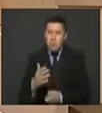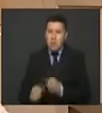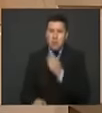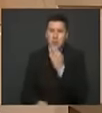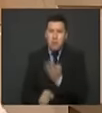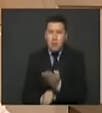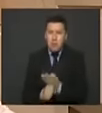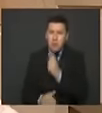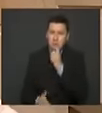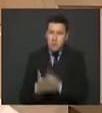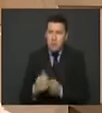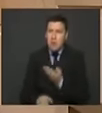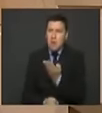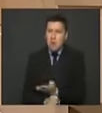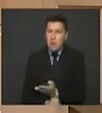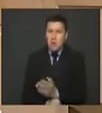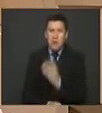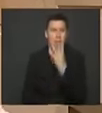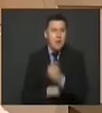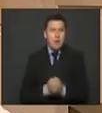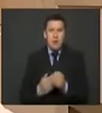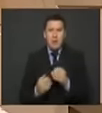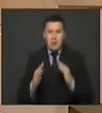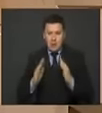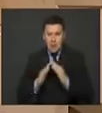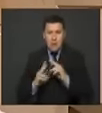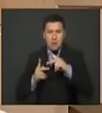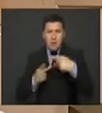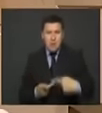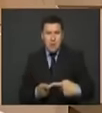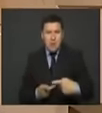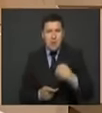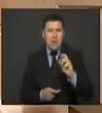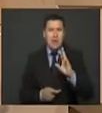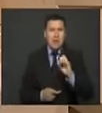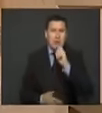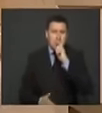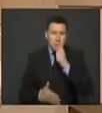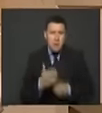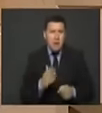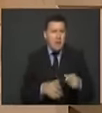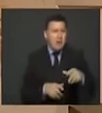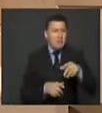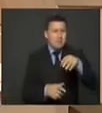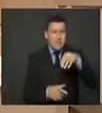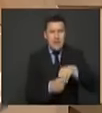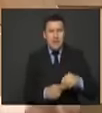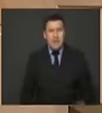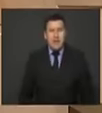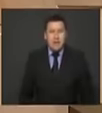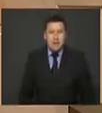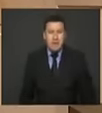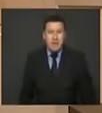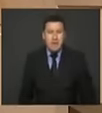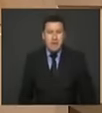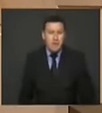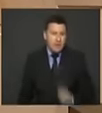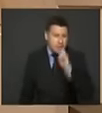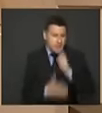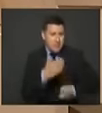años ni el impuesto al patrimonio ni el CRE ni el impuesto de renta son impuestos temporales